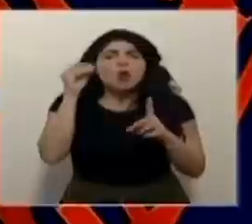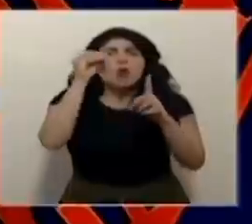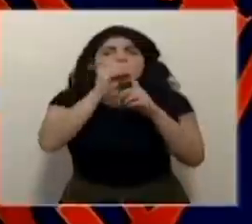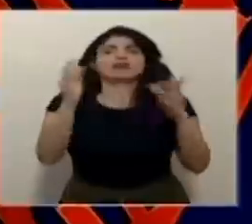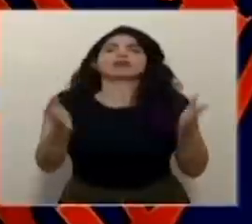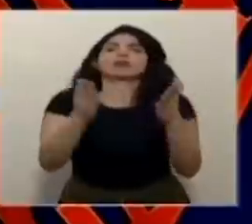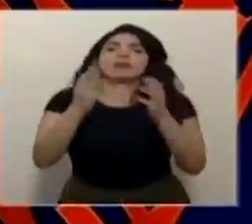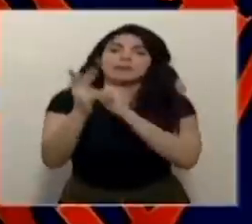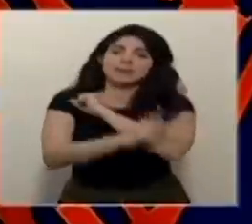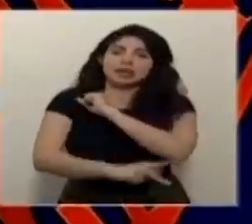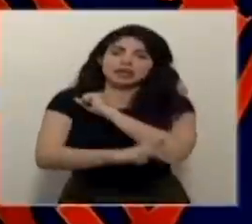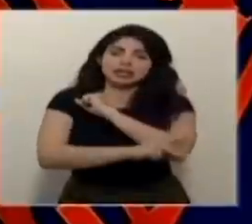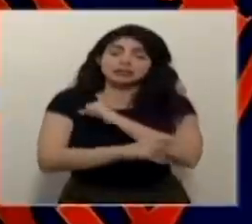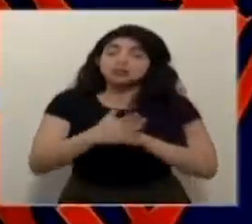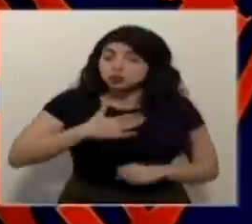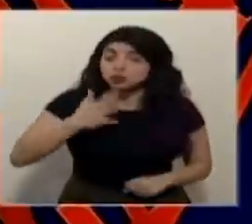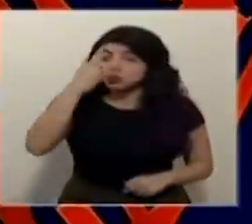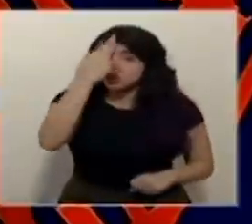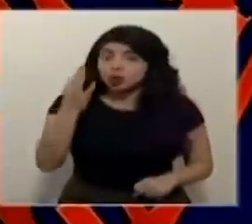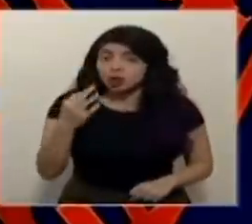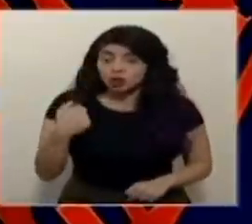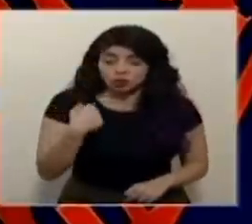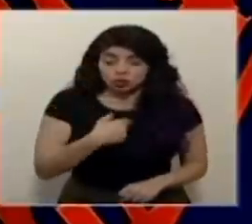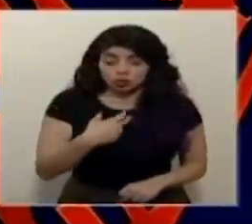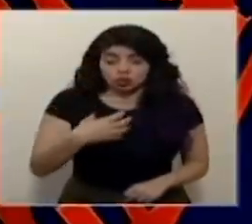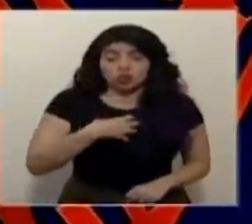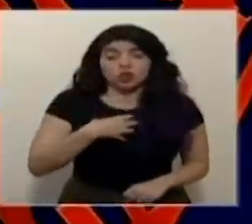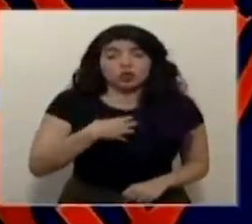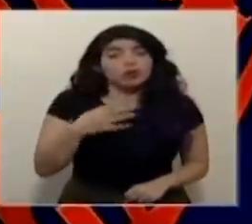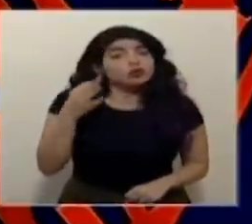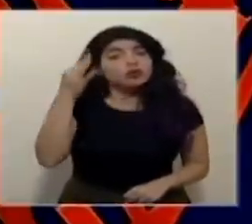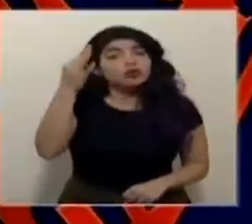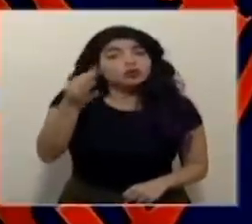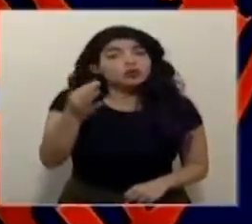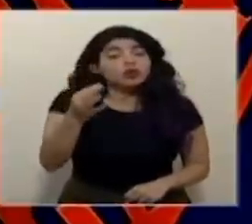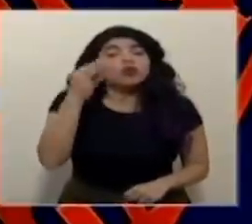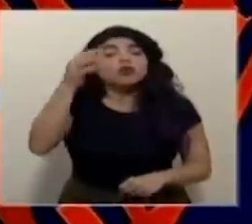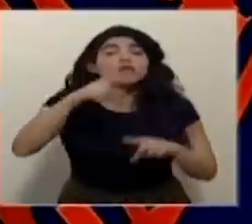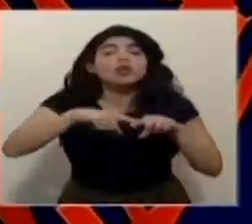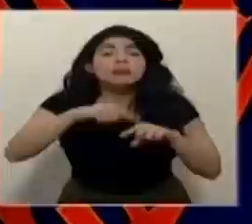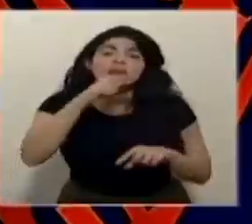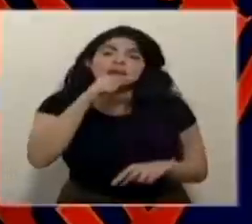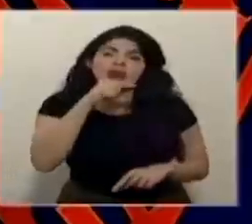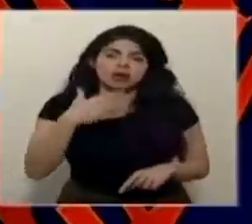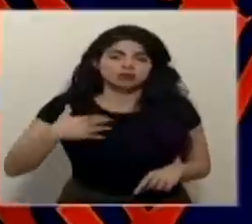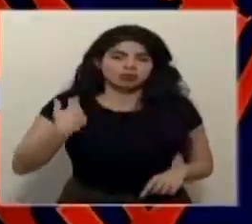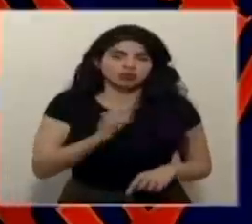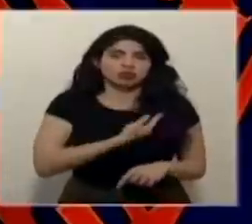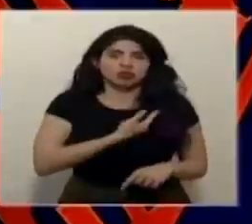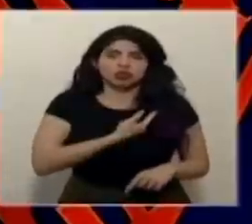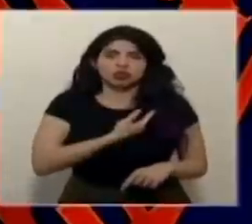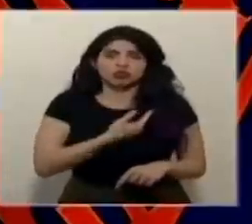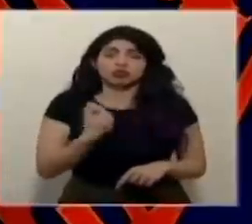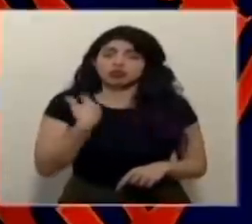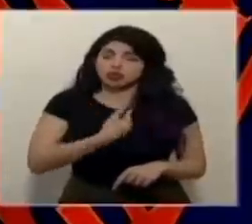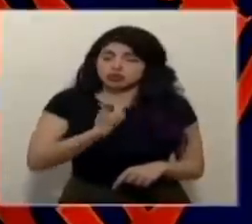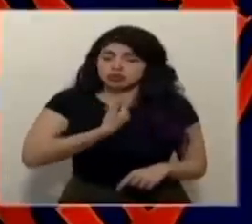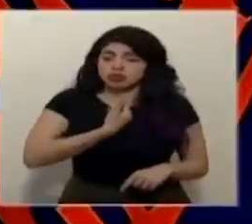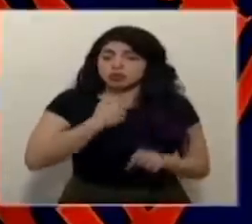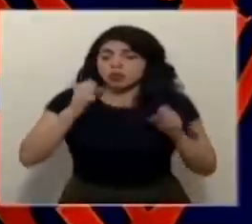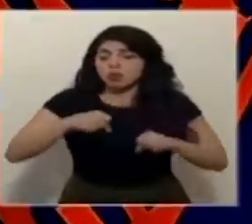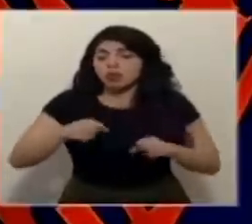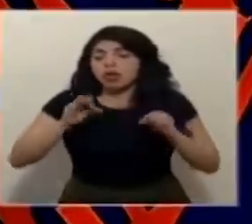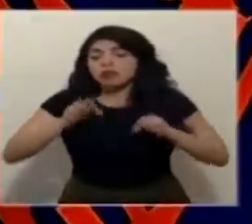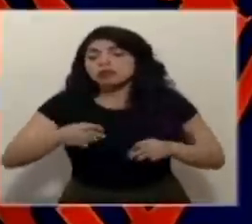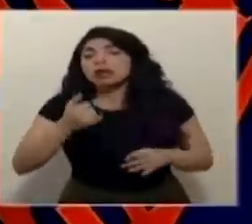este creo que somos dueños de nuestro propio destino y tenemos la capacidad de definir que va a pasar